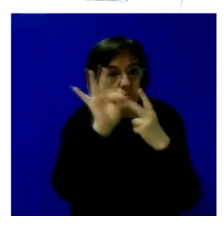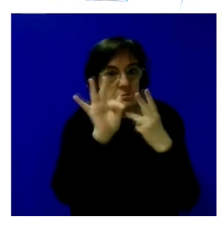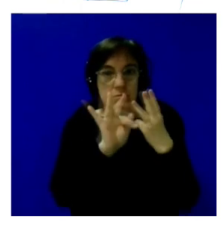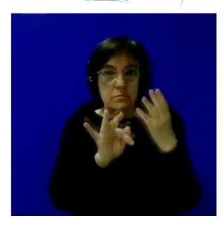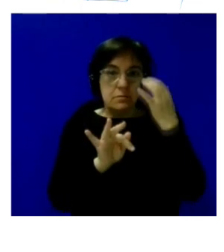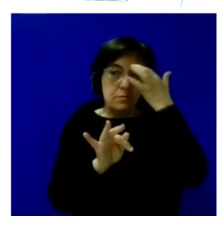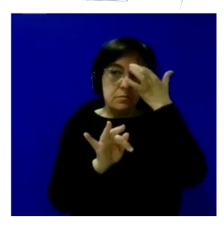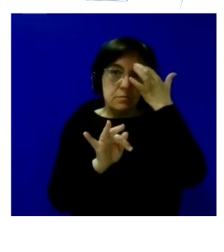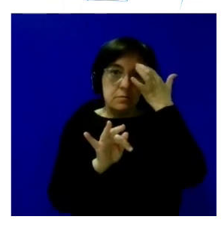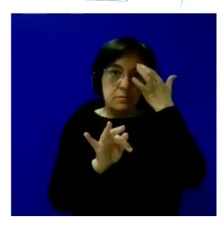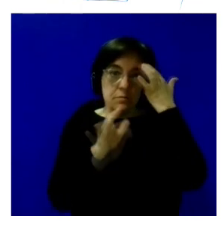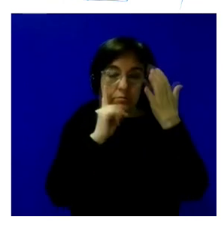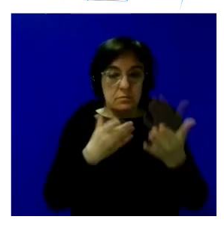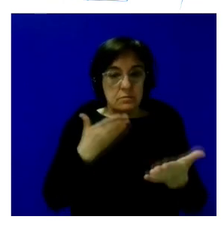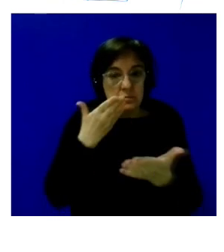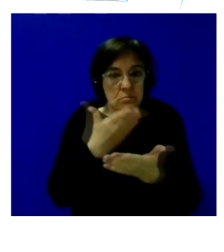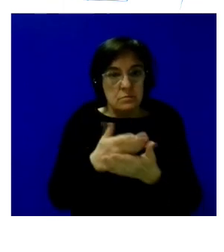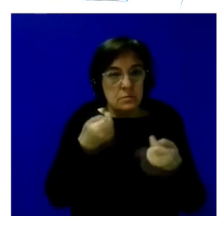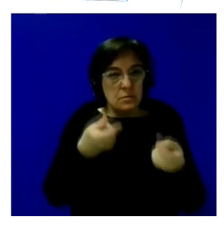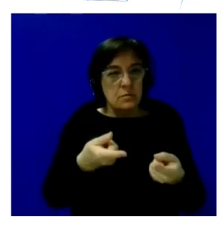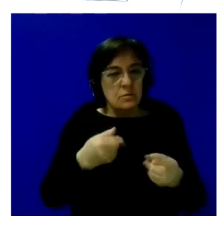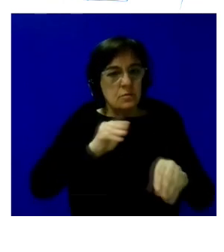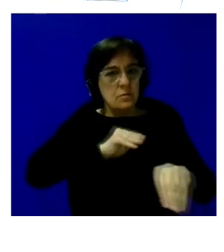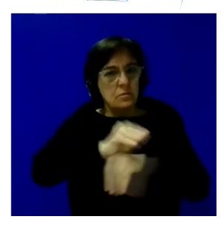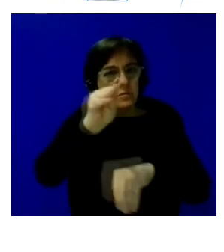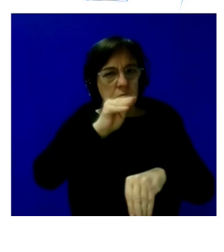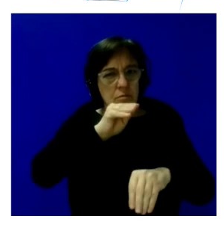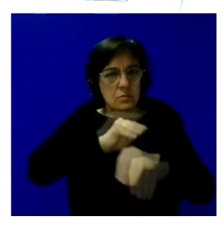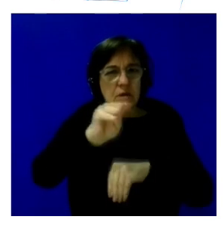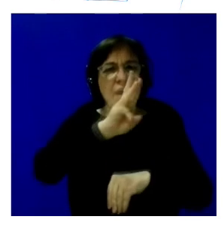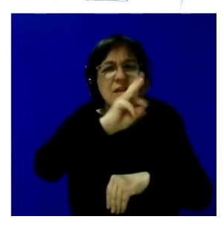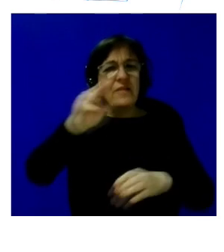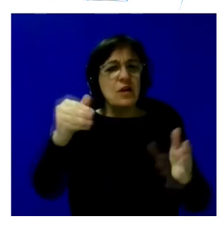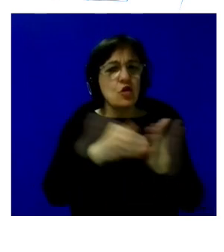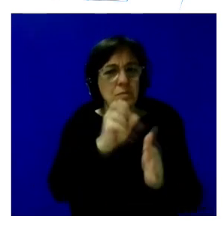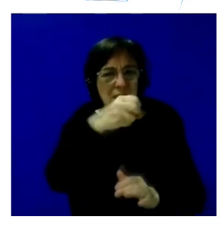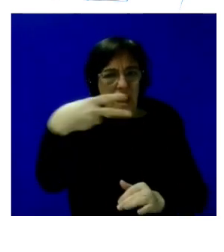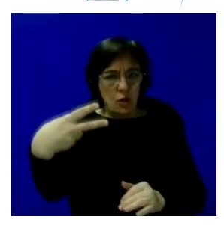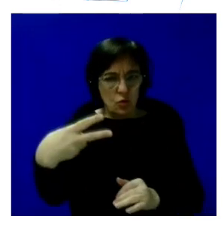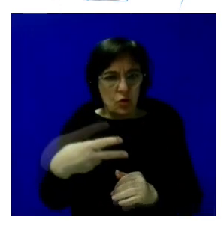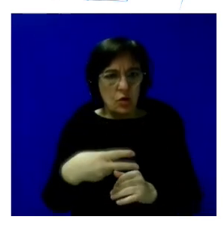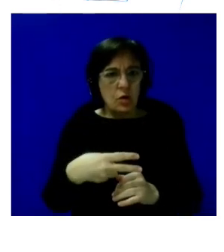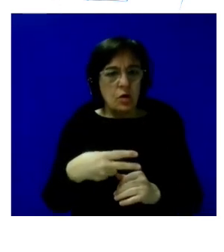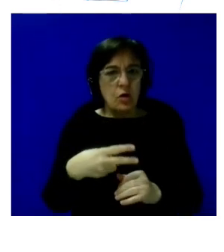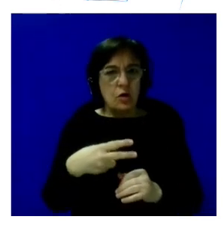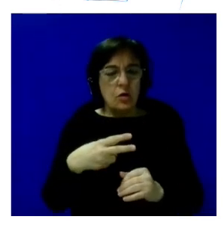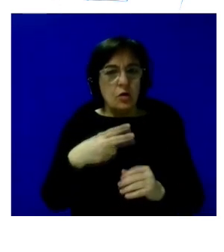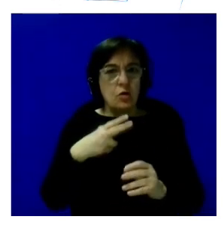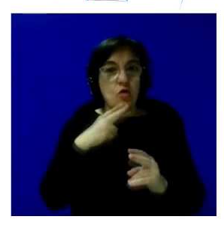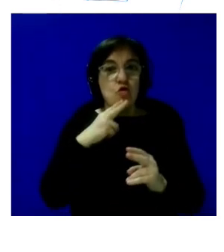se han aportado ha habido una inversión de cerca de 300.000 euros en dos anualidades